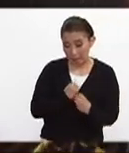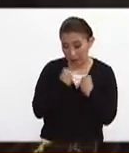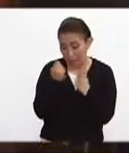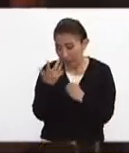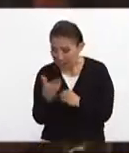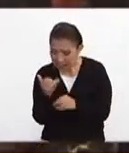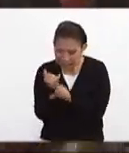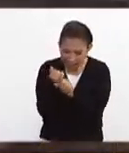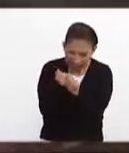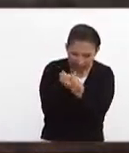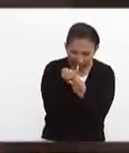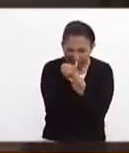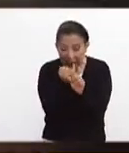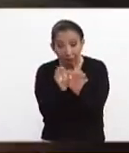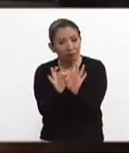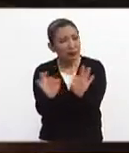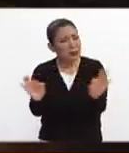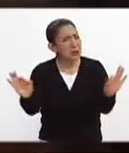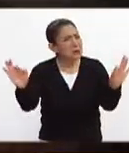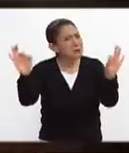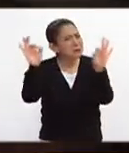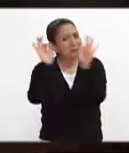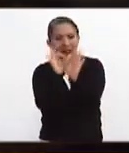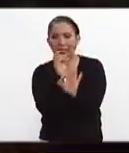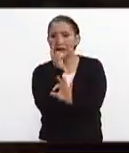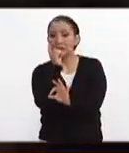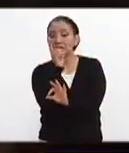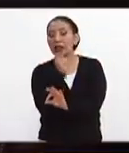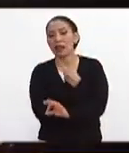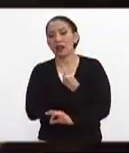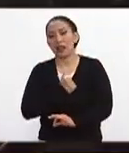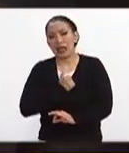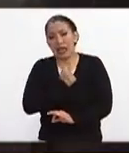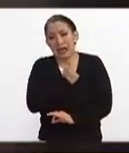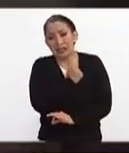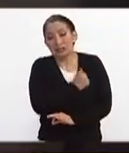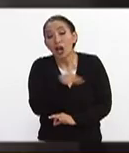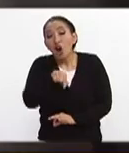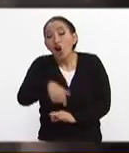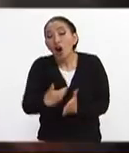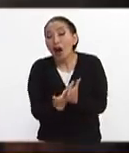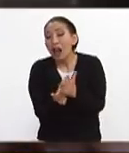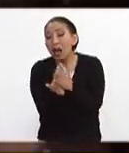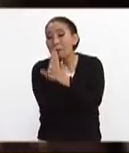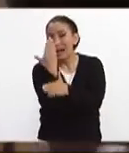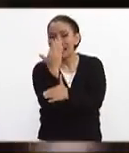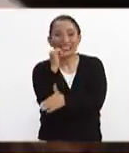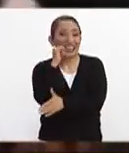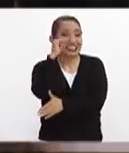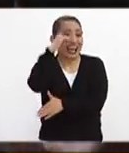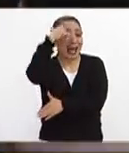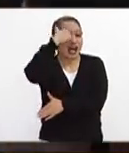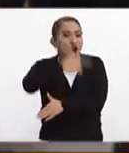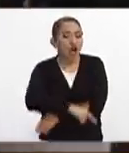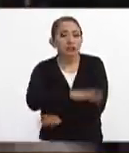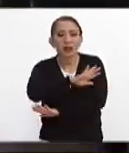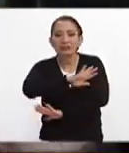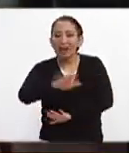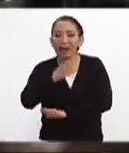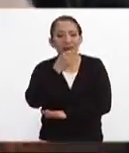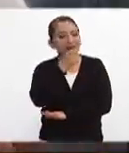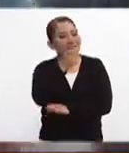a alguien con vida importante Pati importante muy importante decirlo desgraciadamente esta madrugada y la noche de ayer ya están